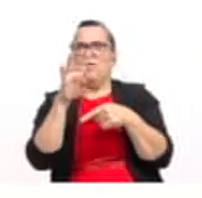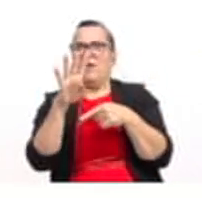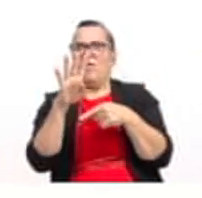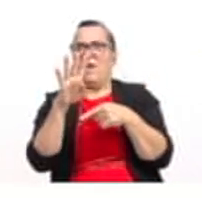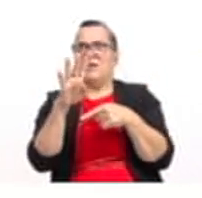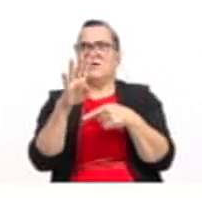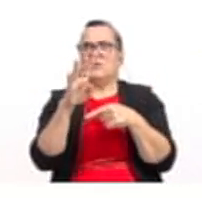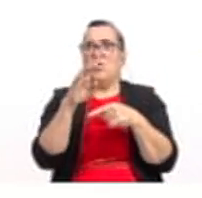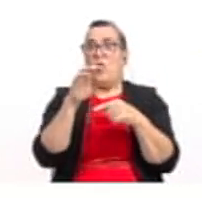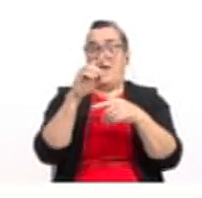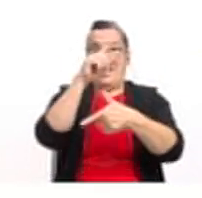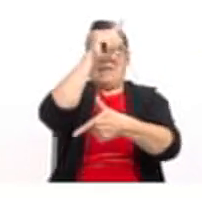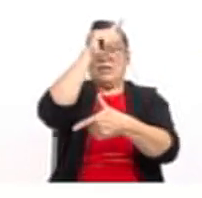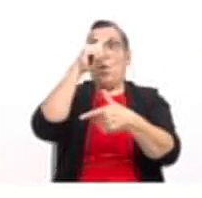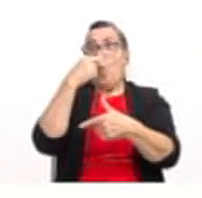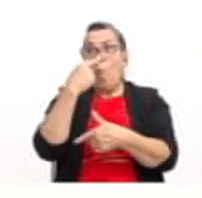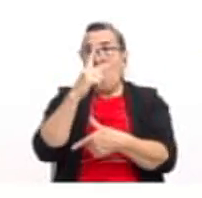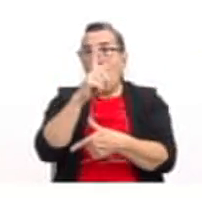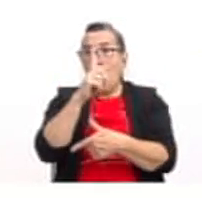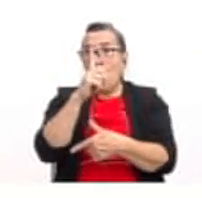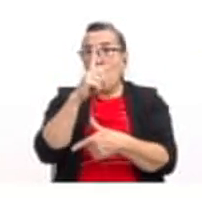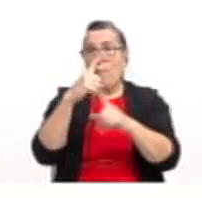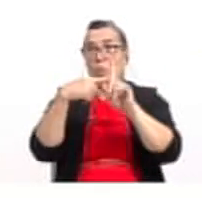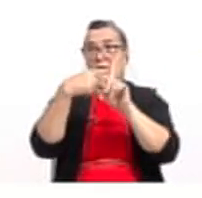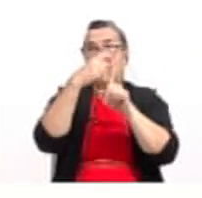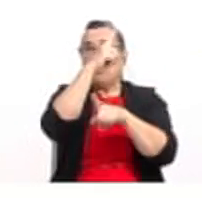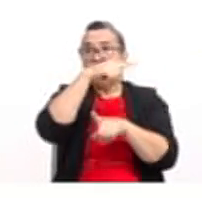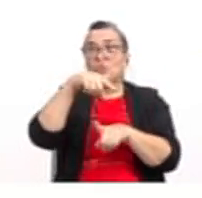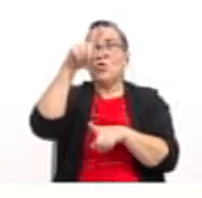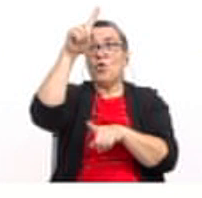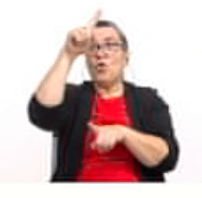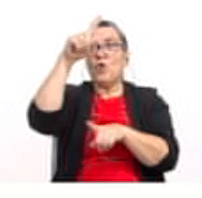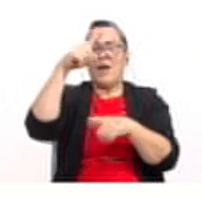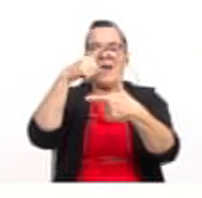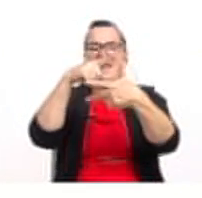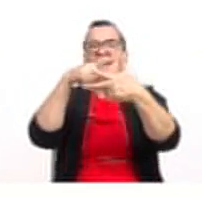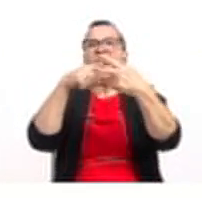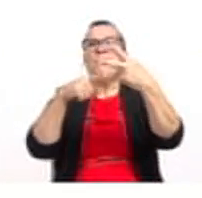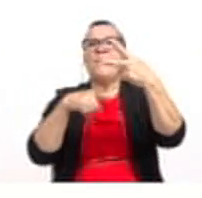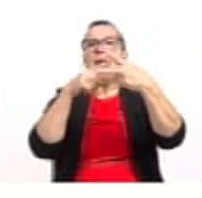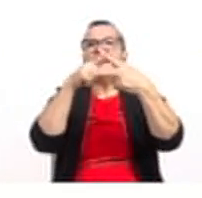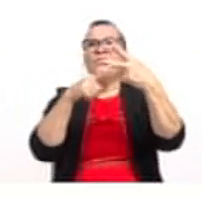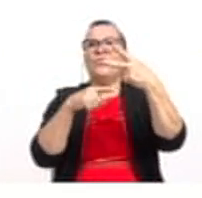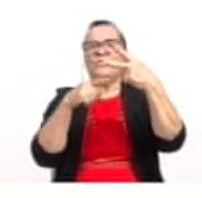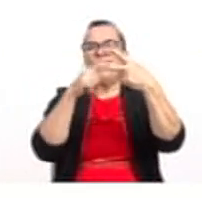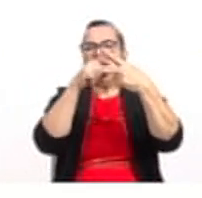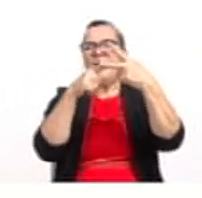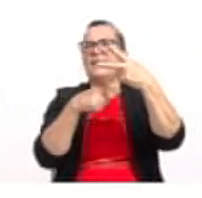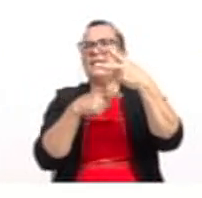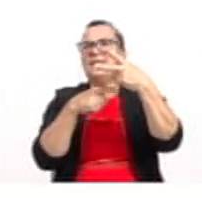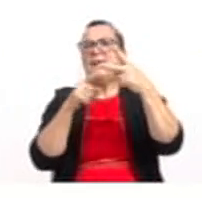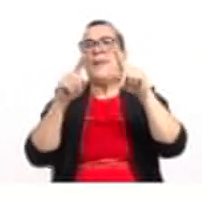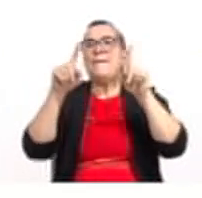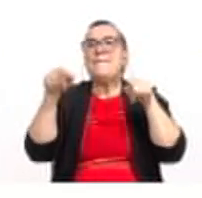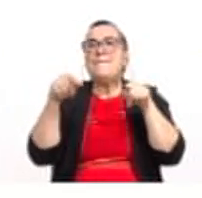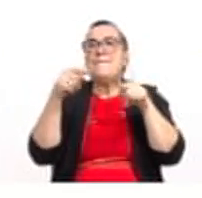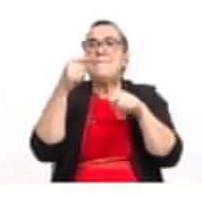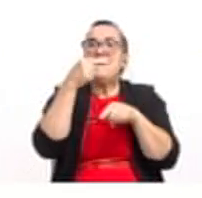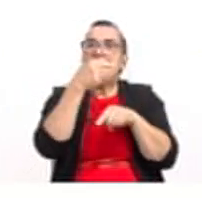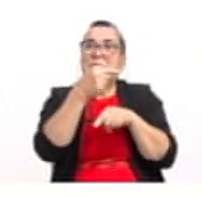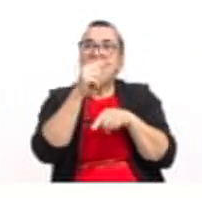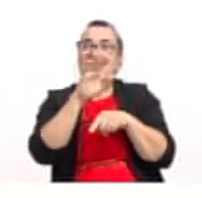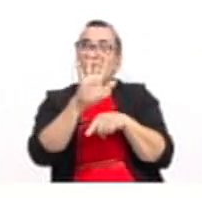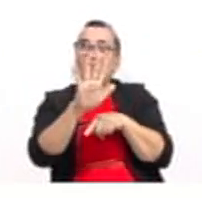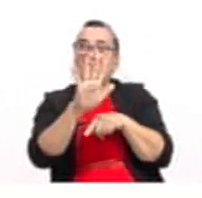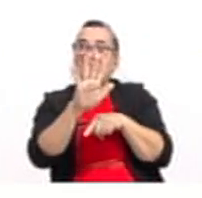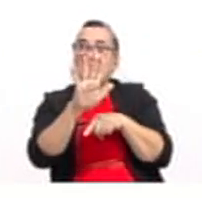que es cóncavo hacia arriba. Y observen el vértice. Es menos 5,4. Recuerden que menos 5 es el